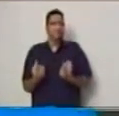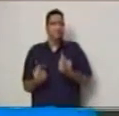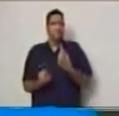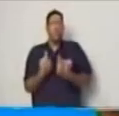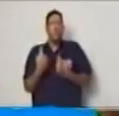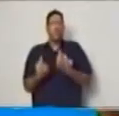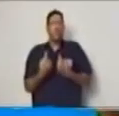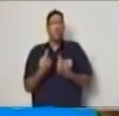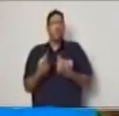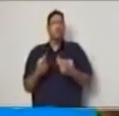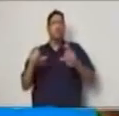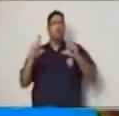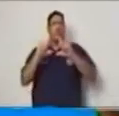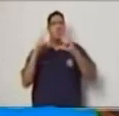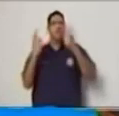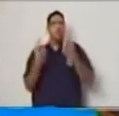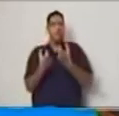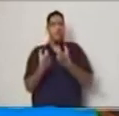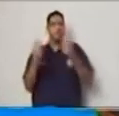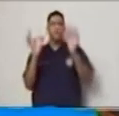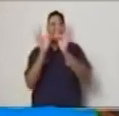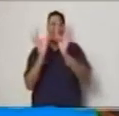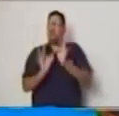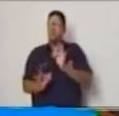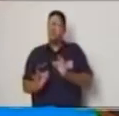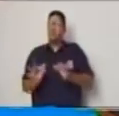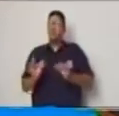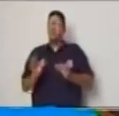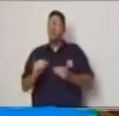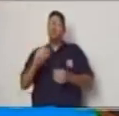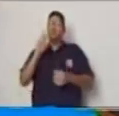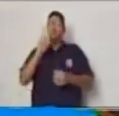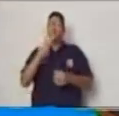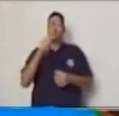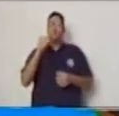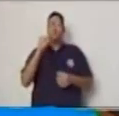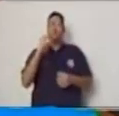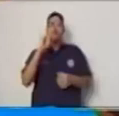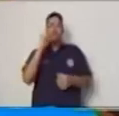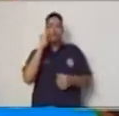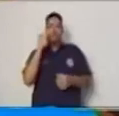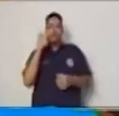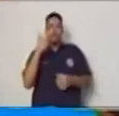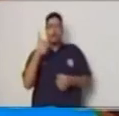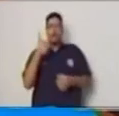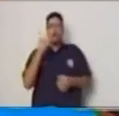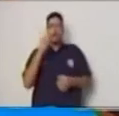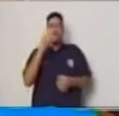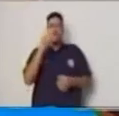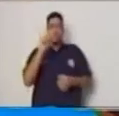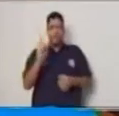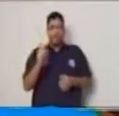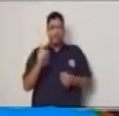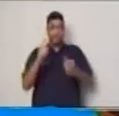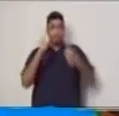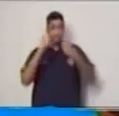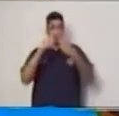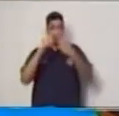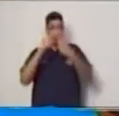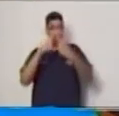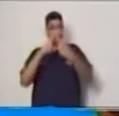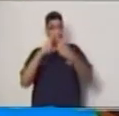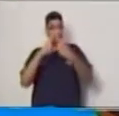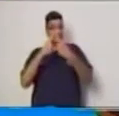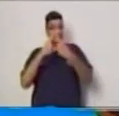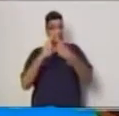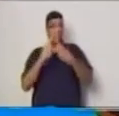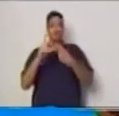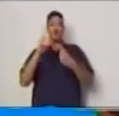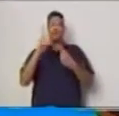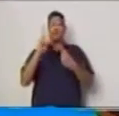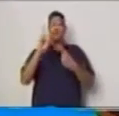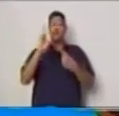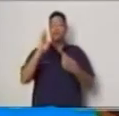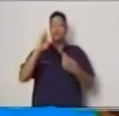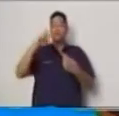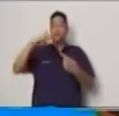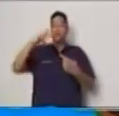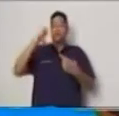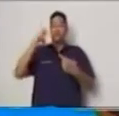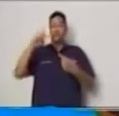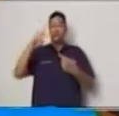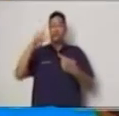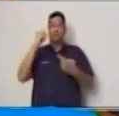de variable que hemos mencionado? número uno variable dependiente ¿muy bien?